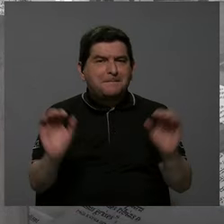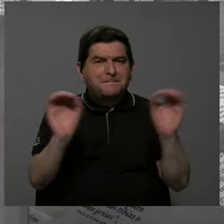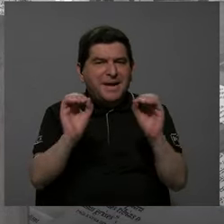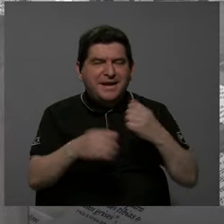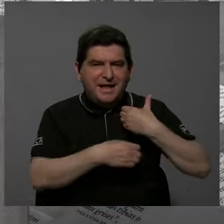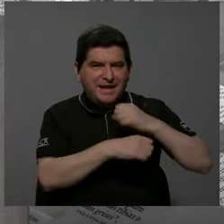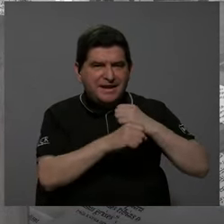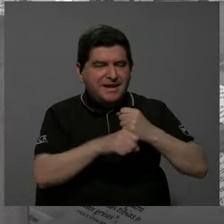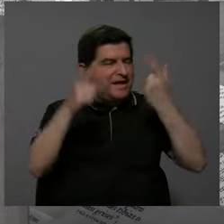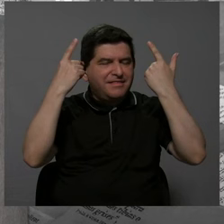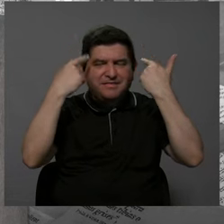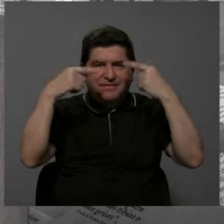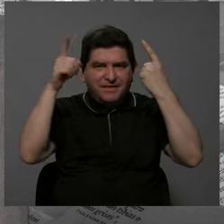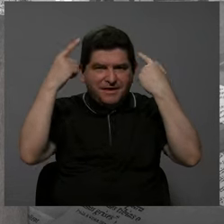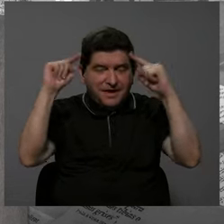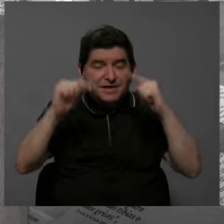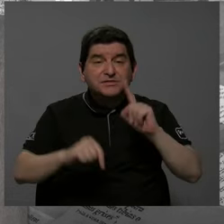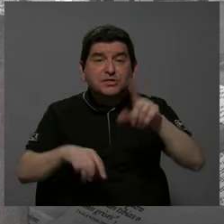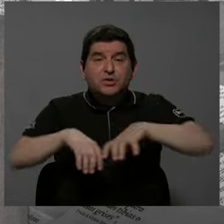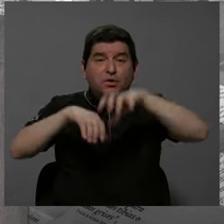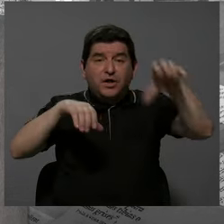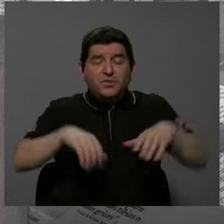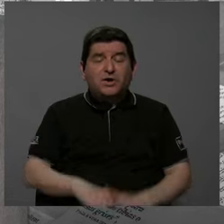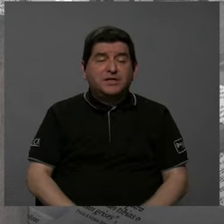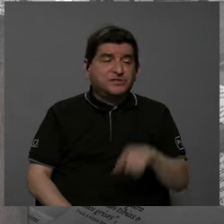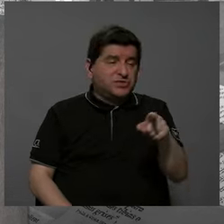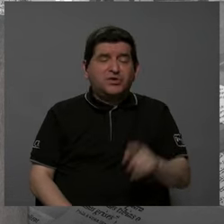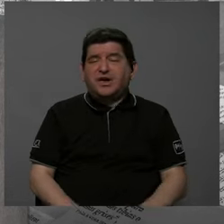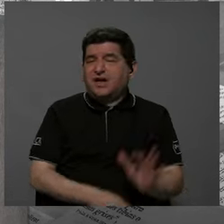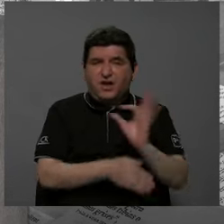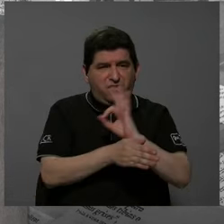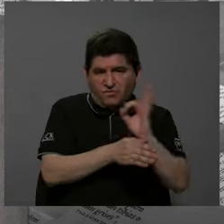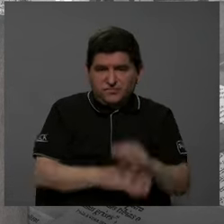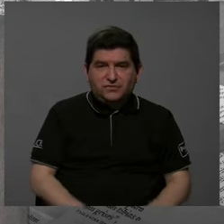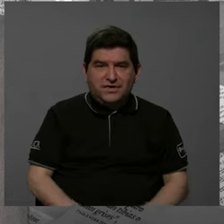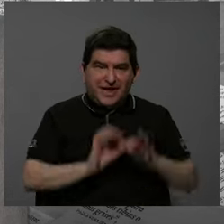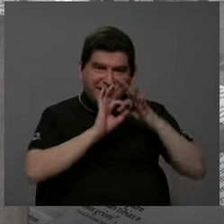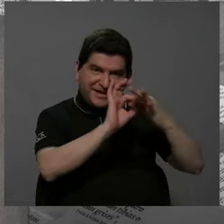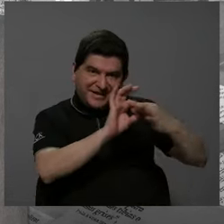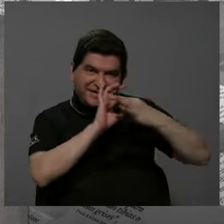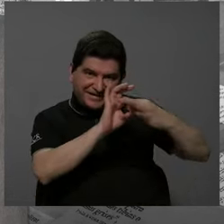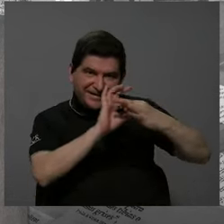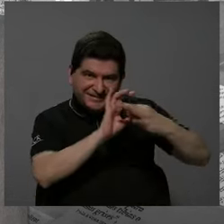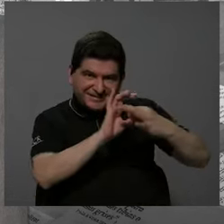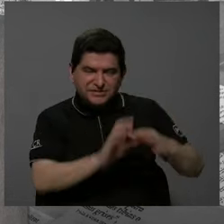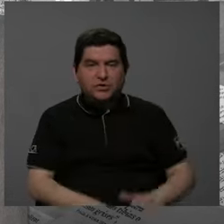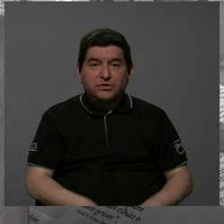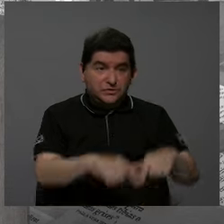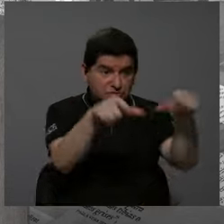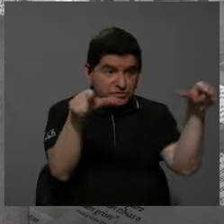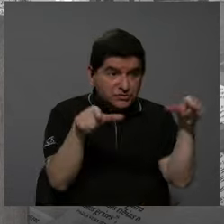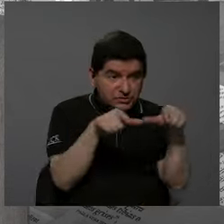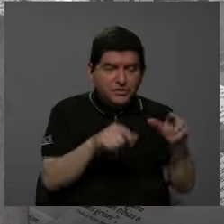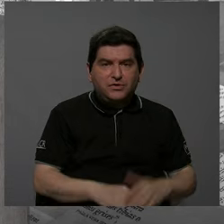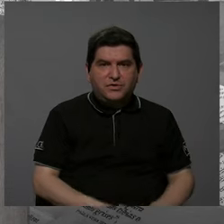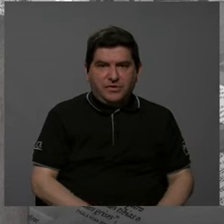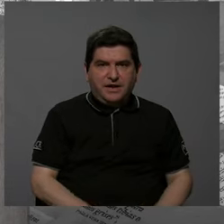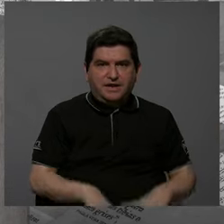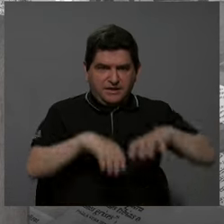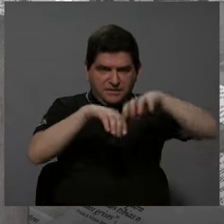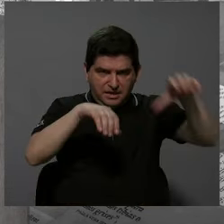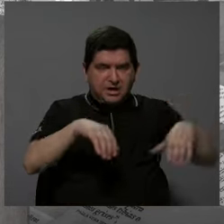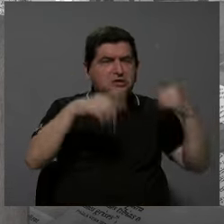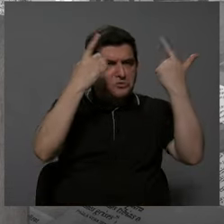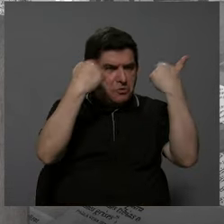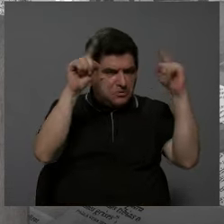Ninguna municipalidad va a ser exitosa en un cantón fracasado. Porque hay una relación. Si el territorio cantonal es un